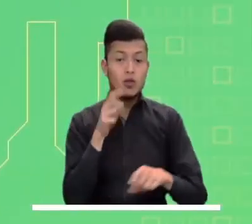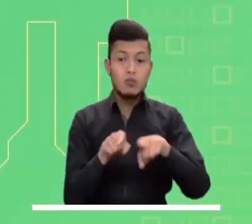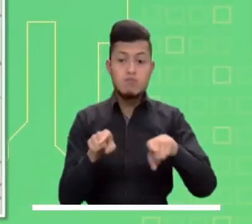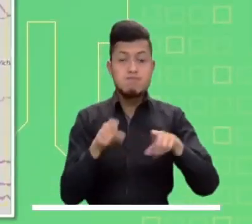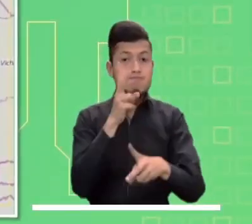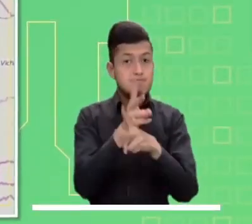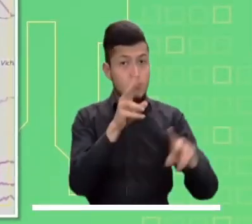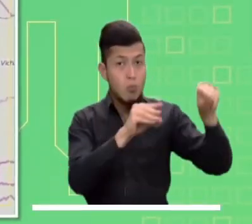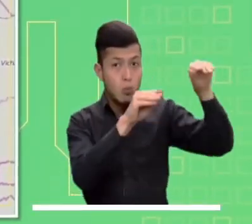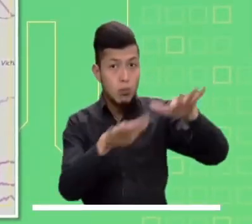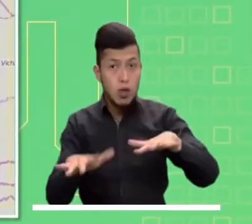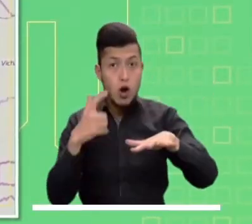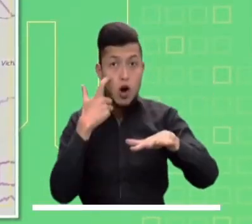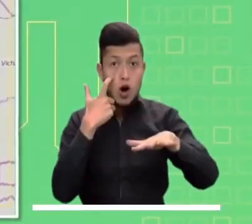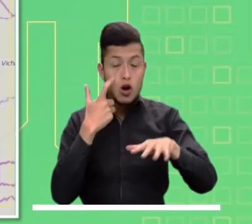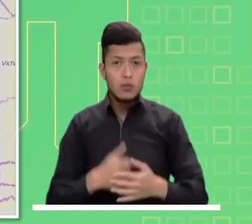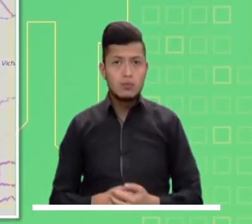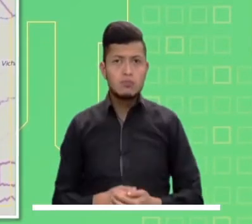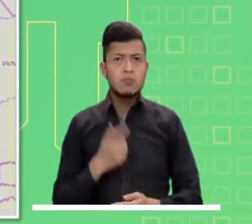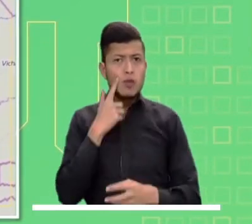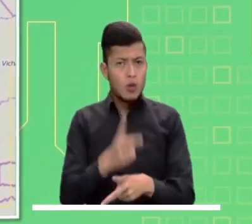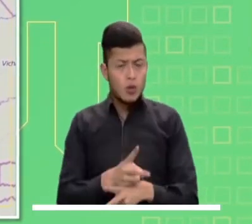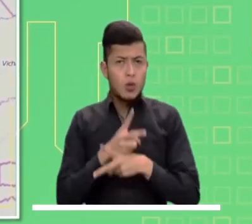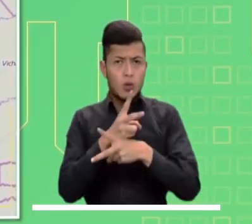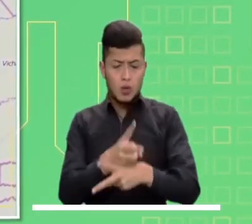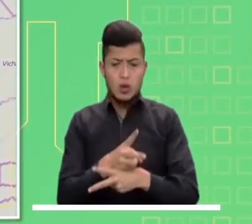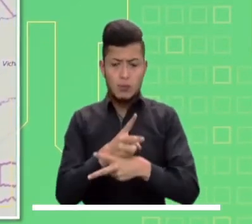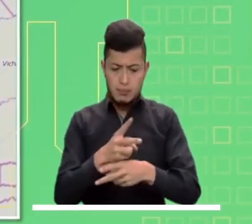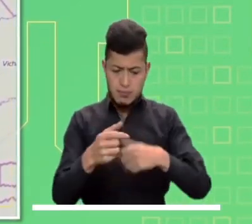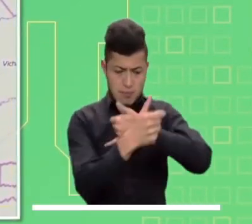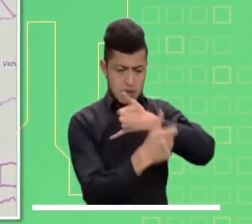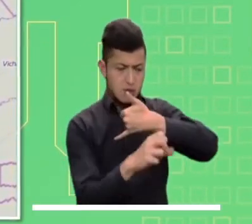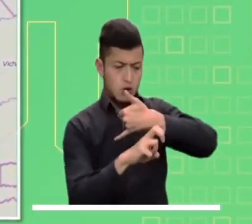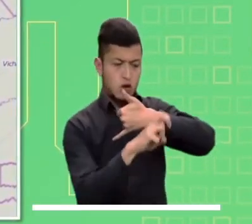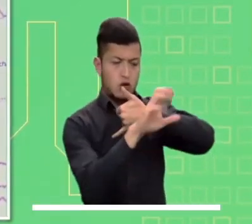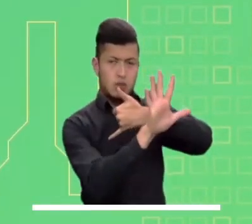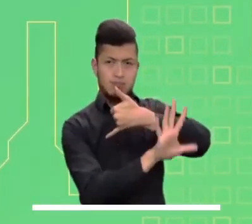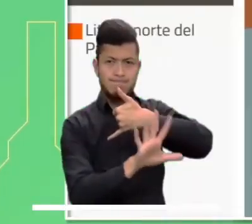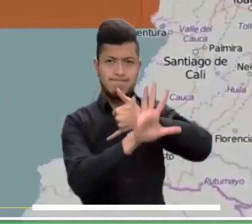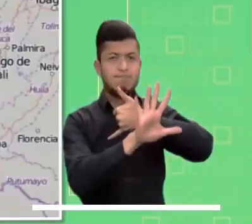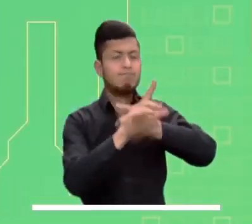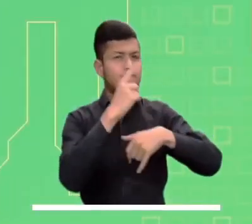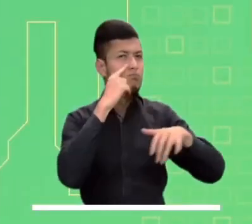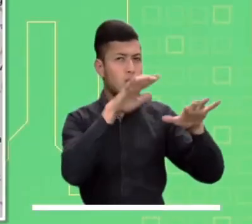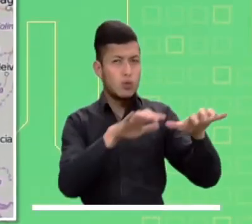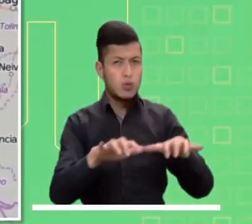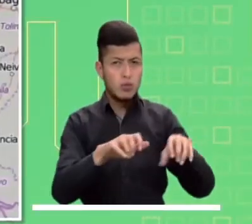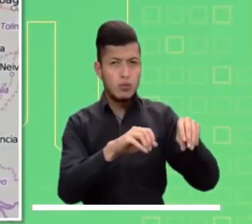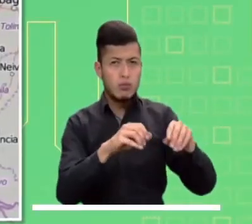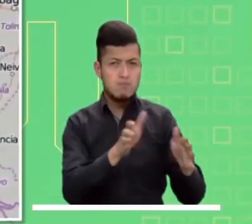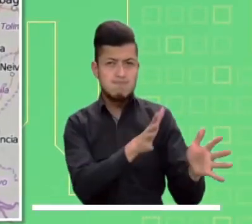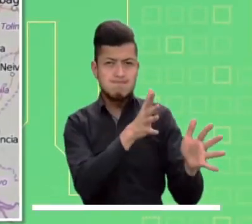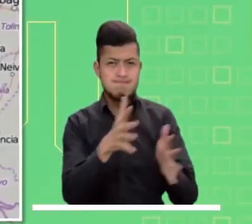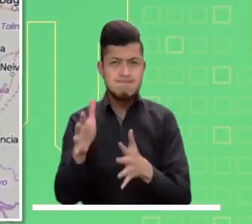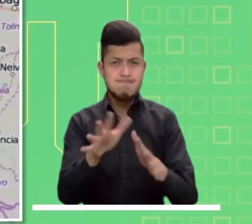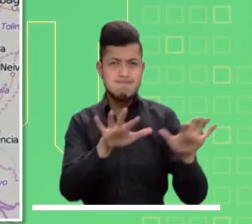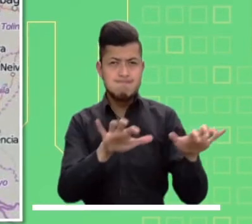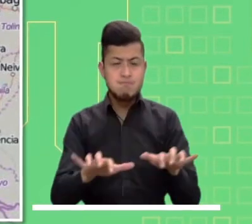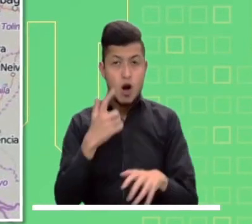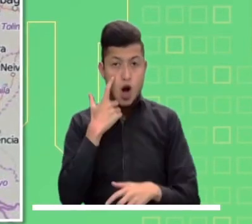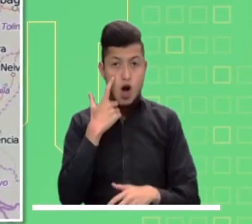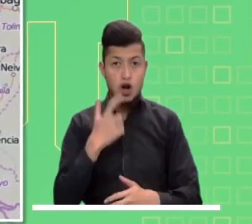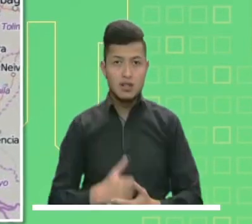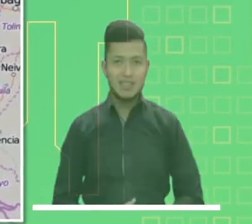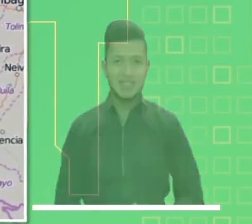norte de Santander, Nariño, Cundinamarca, Chocó y Boyacá por posibles deslizamientos. Finalmente alerta naranja por